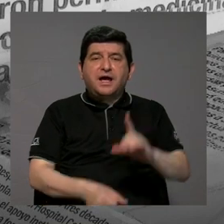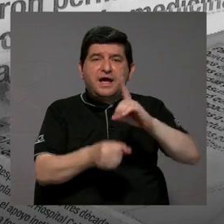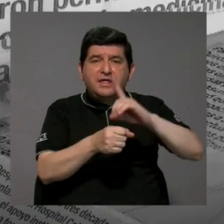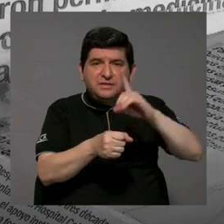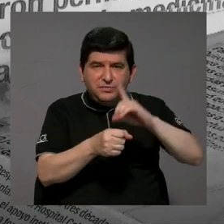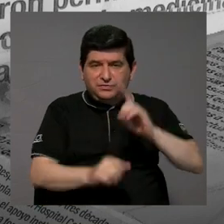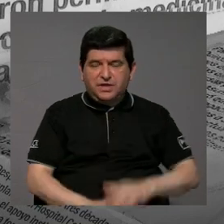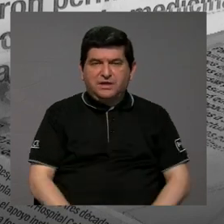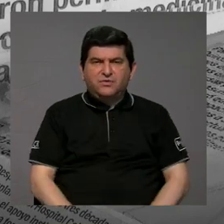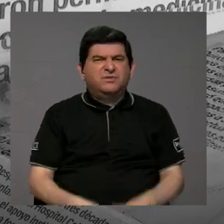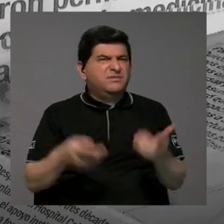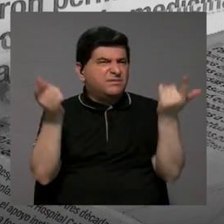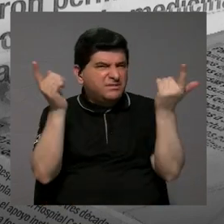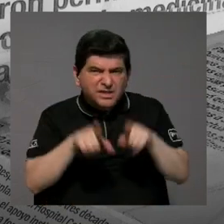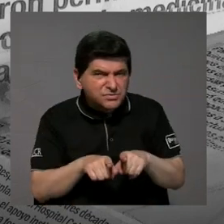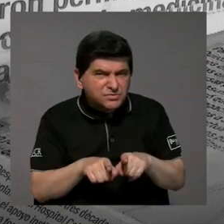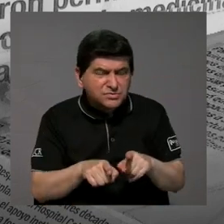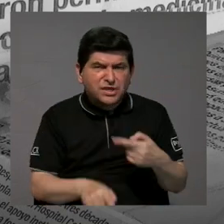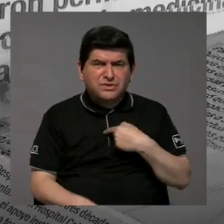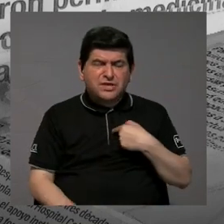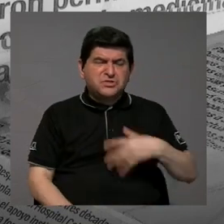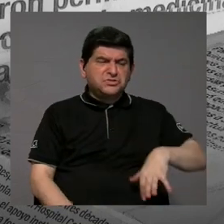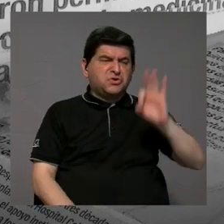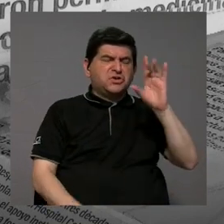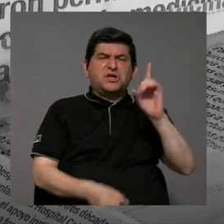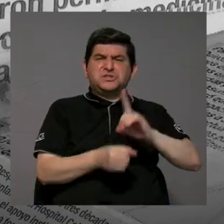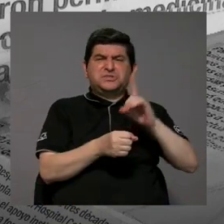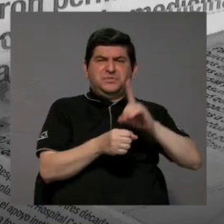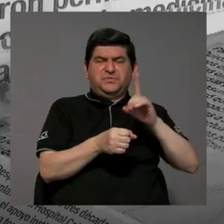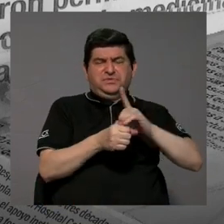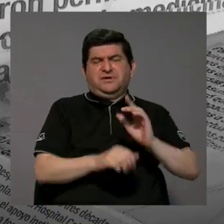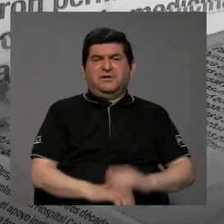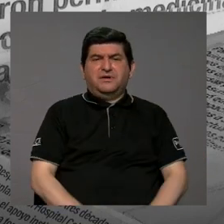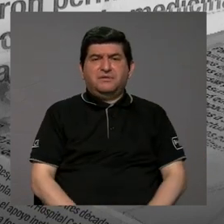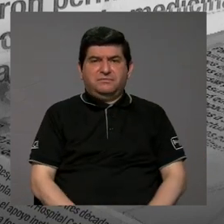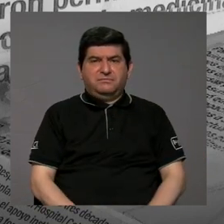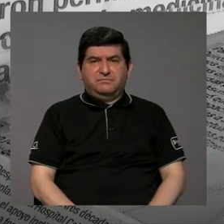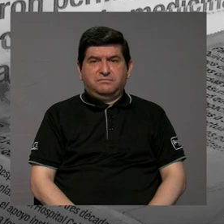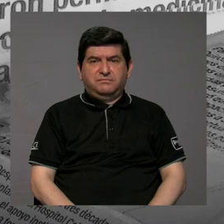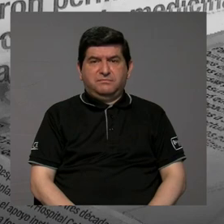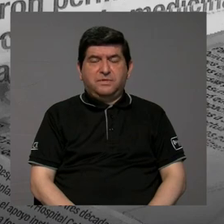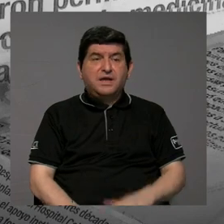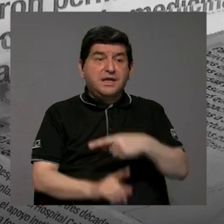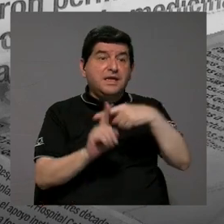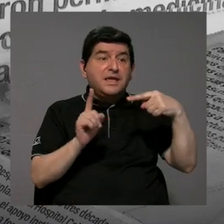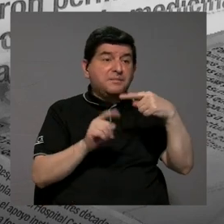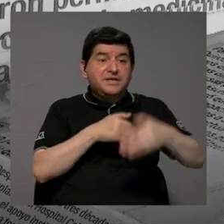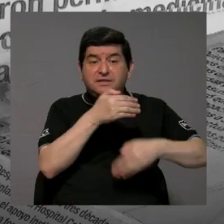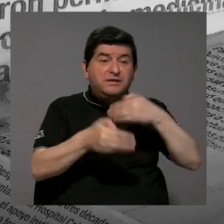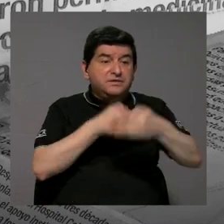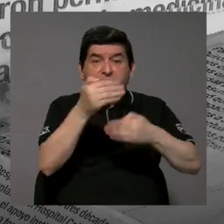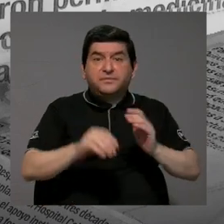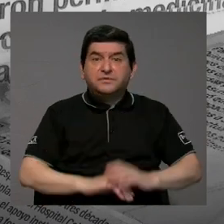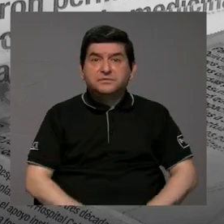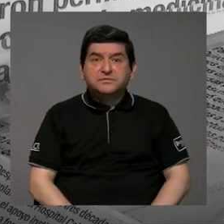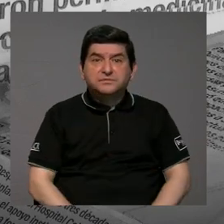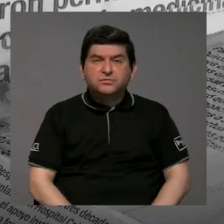y los diputados. ¿Qué pasa si yo elegí un diputado o una diputada y a medio camino,